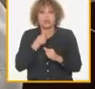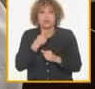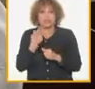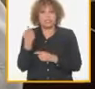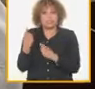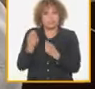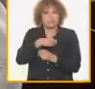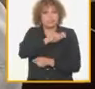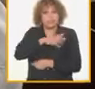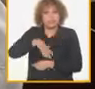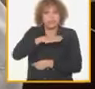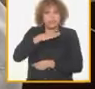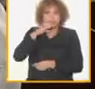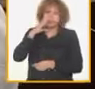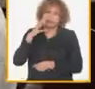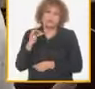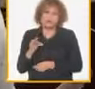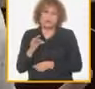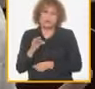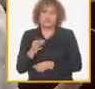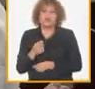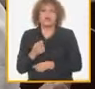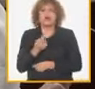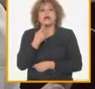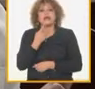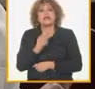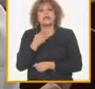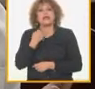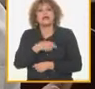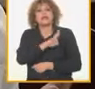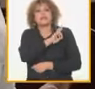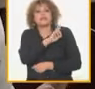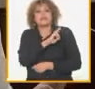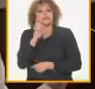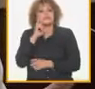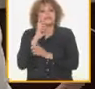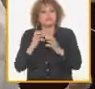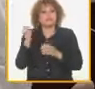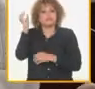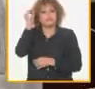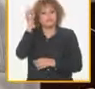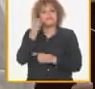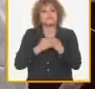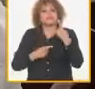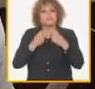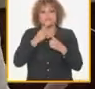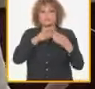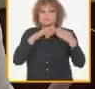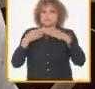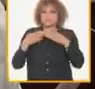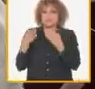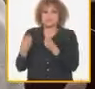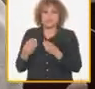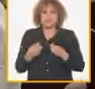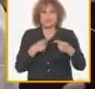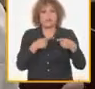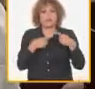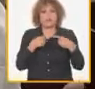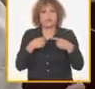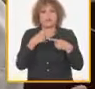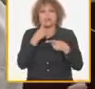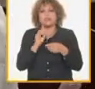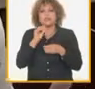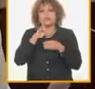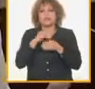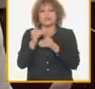y hay responsabilidades desde la ciencia y la innovación que es un elemento que se ha discutido aquí bastante de introducir los